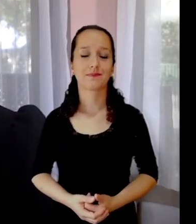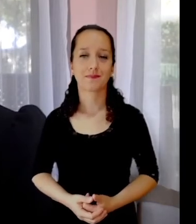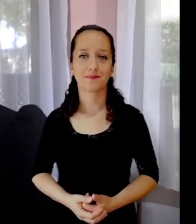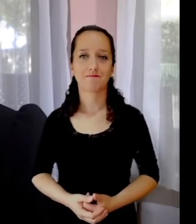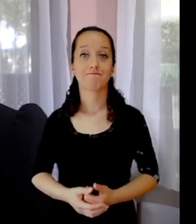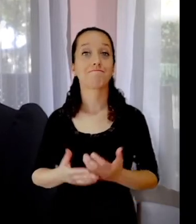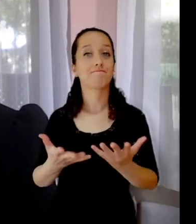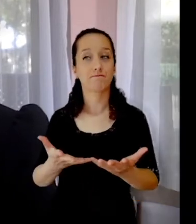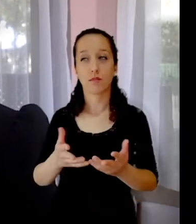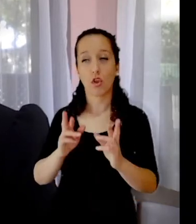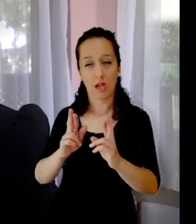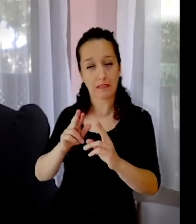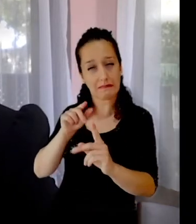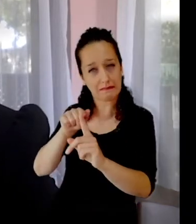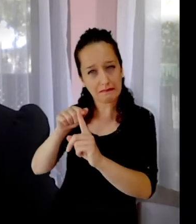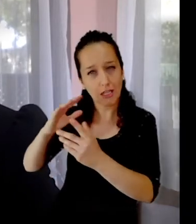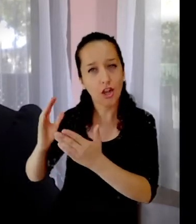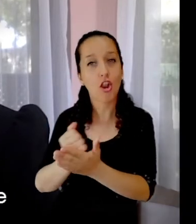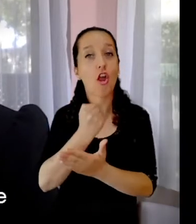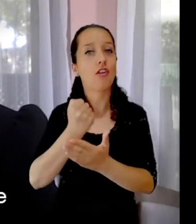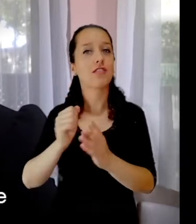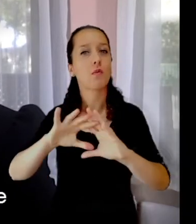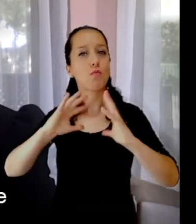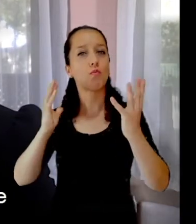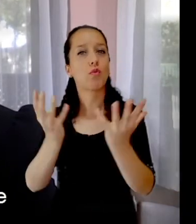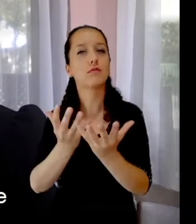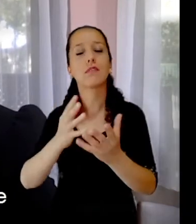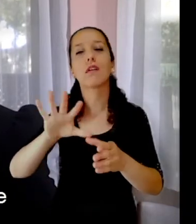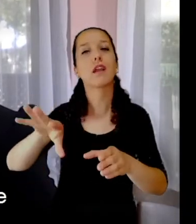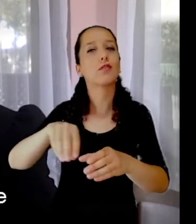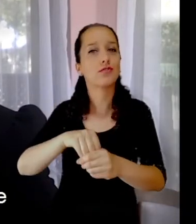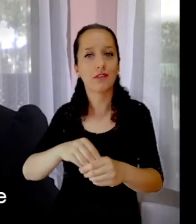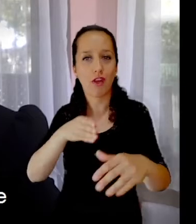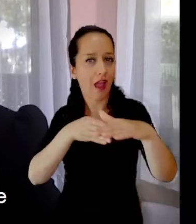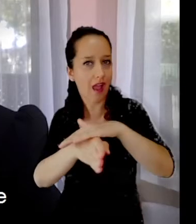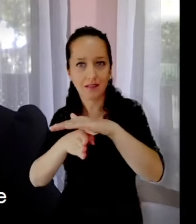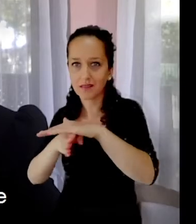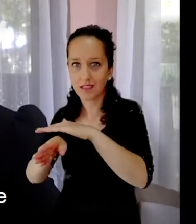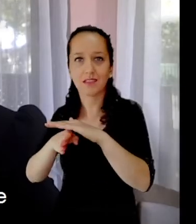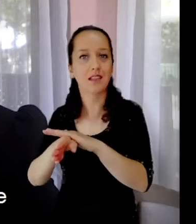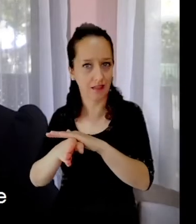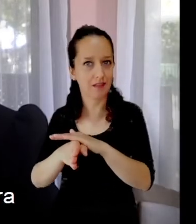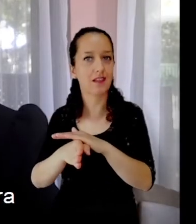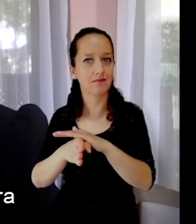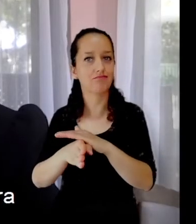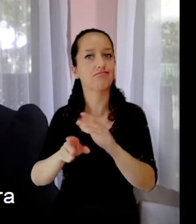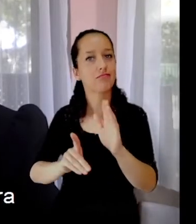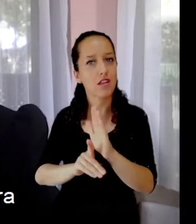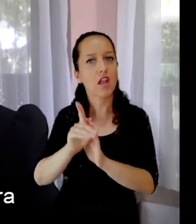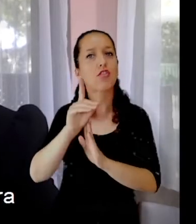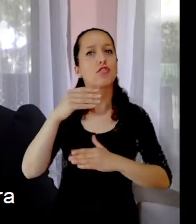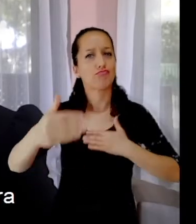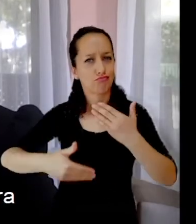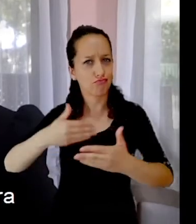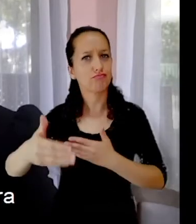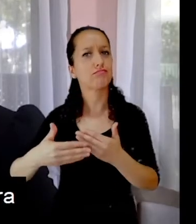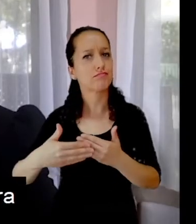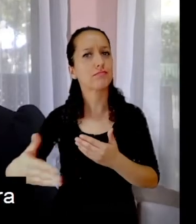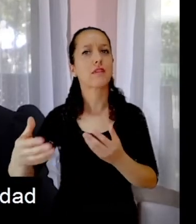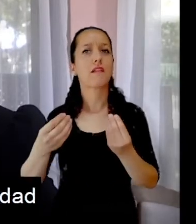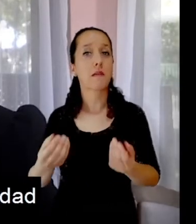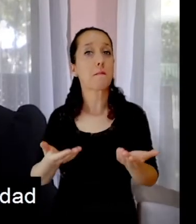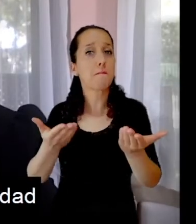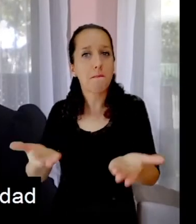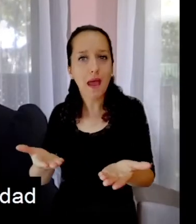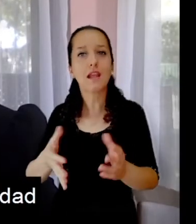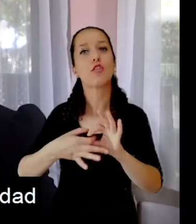para alcanzar un mundo inclusivo y accesible con un desarrollo sostenible